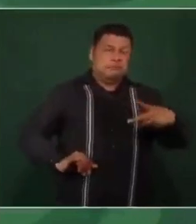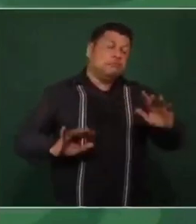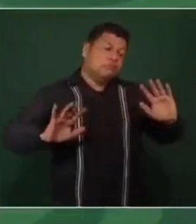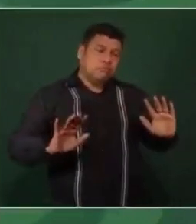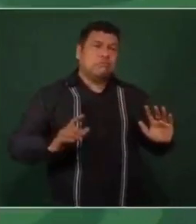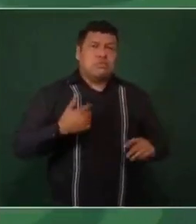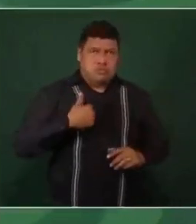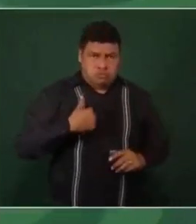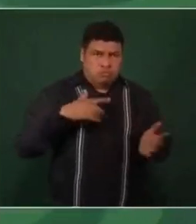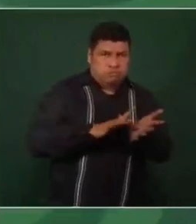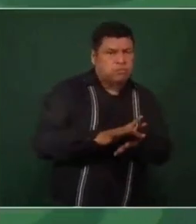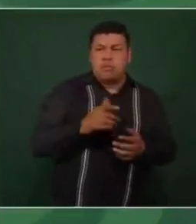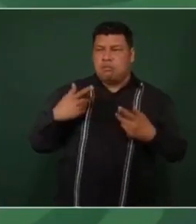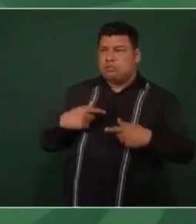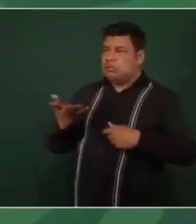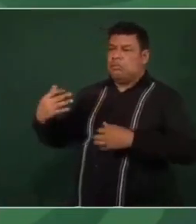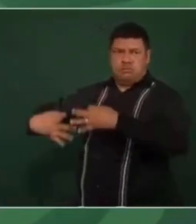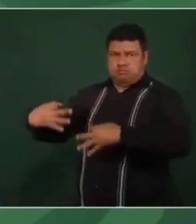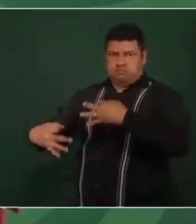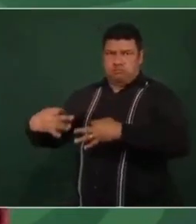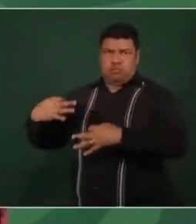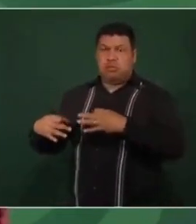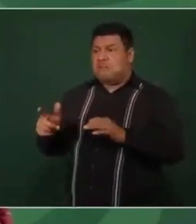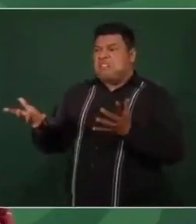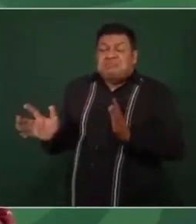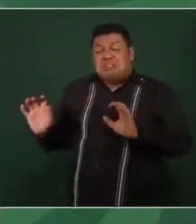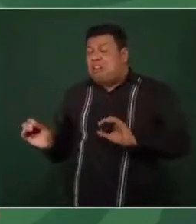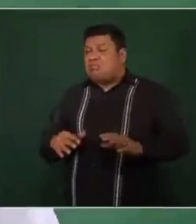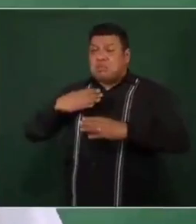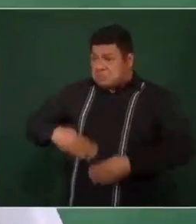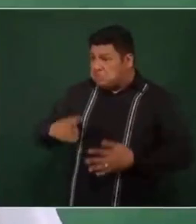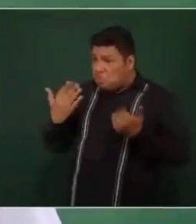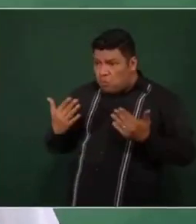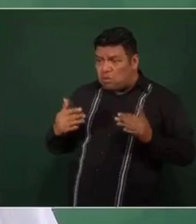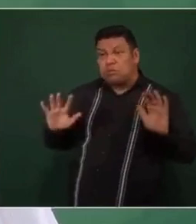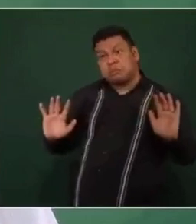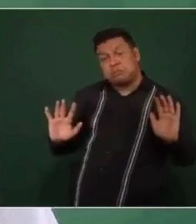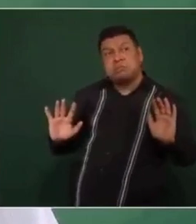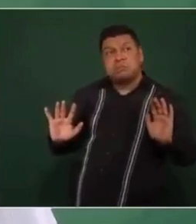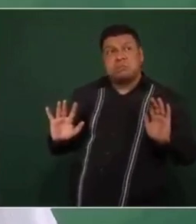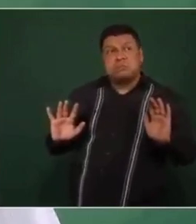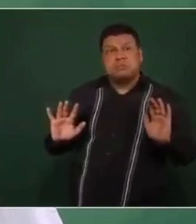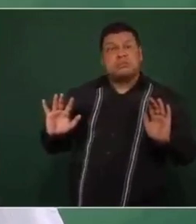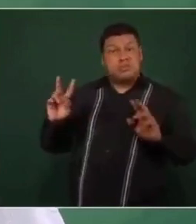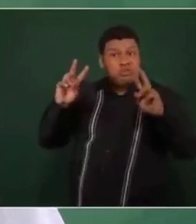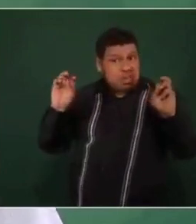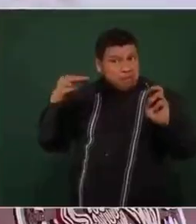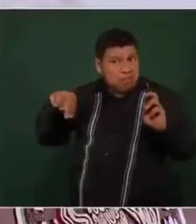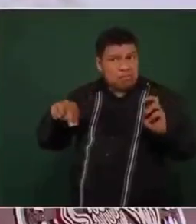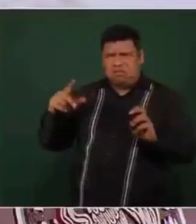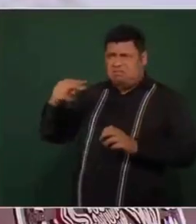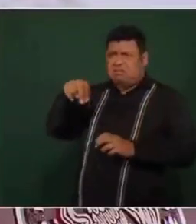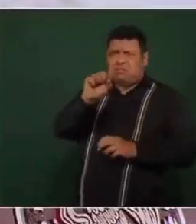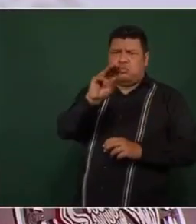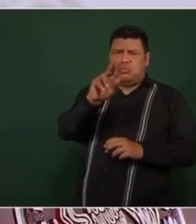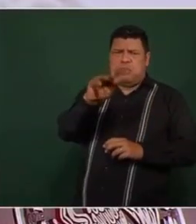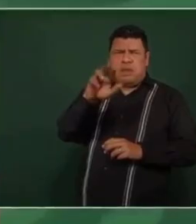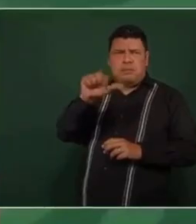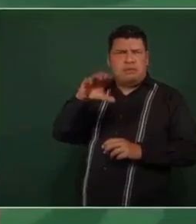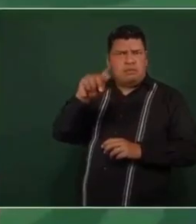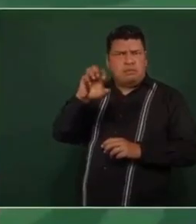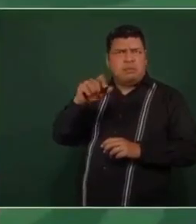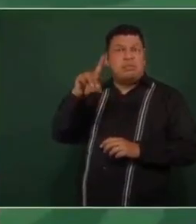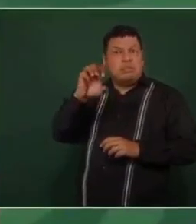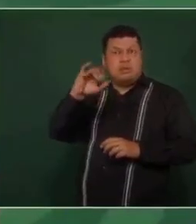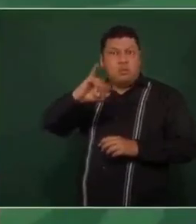los jueces, magistrados, ministros no actúan con justicia, que habría que quitarle hasta el nombre a la Suprema Corte de Justicia y ponerle la